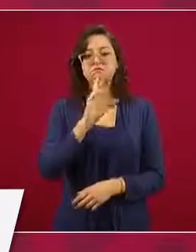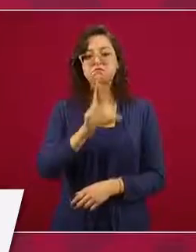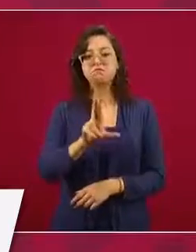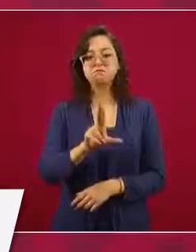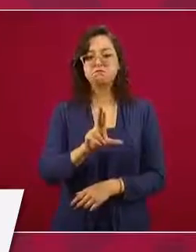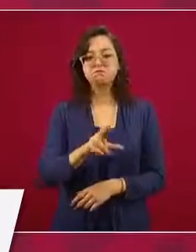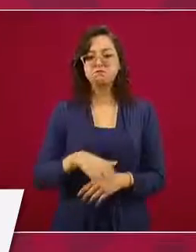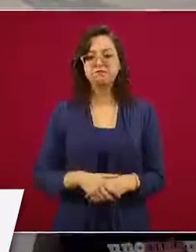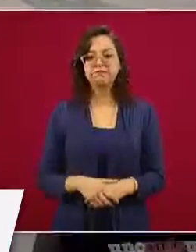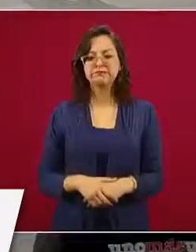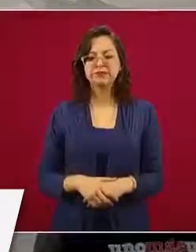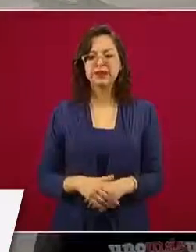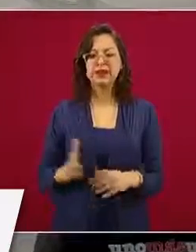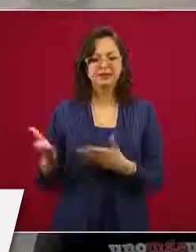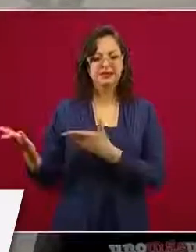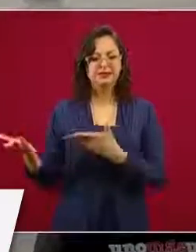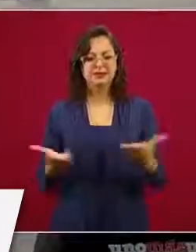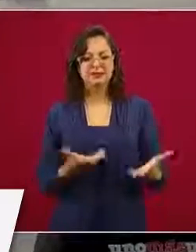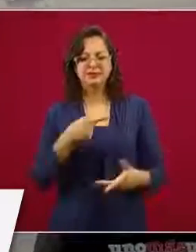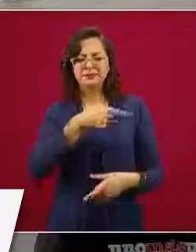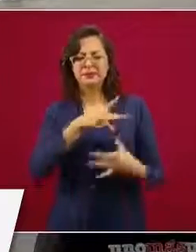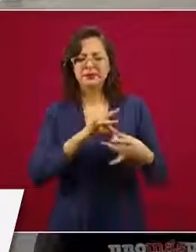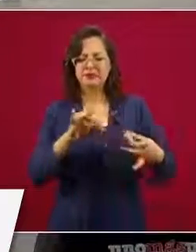Bueno, mejor lo explica.